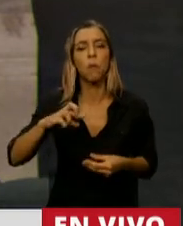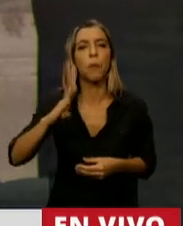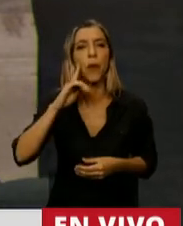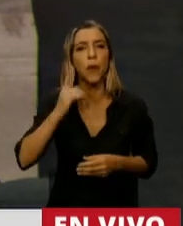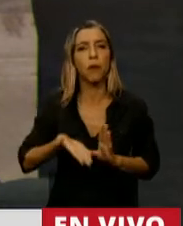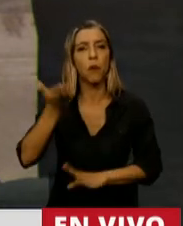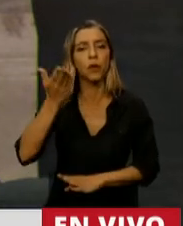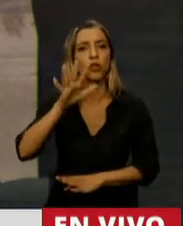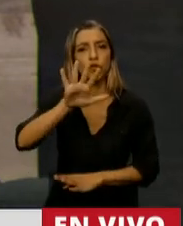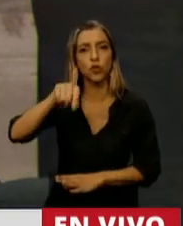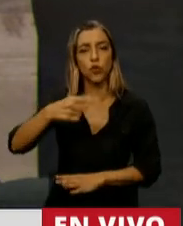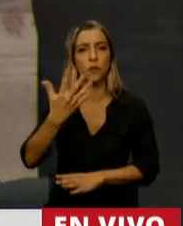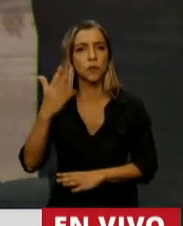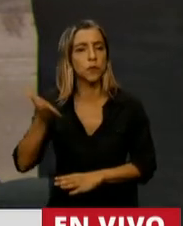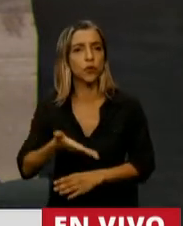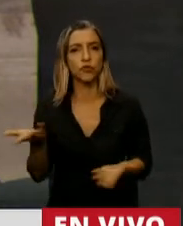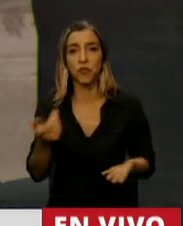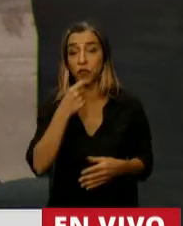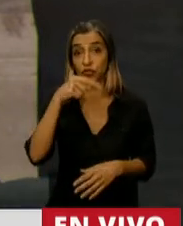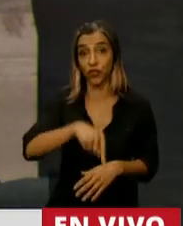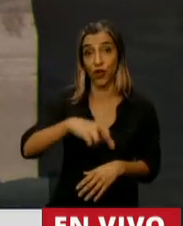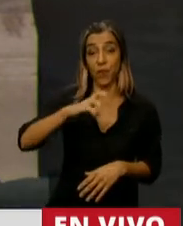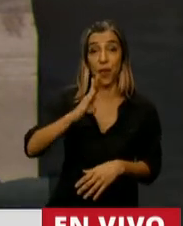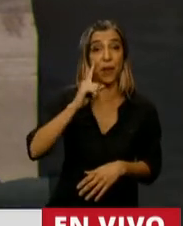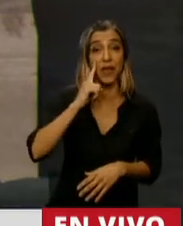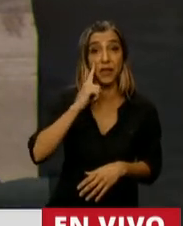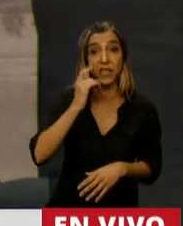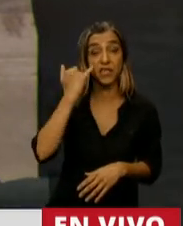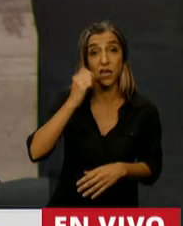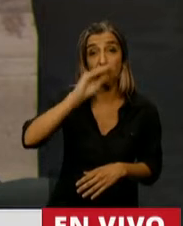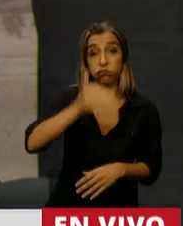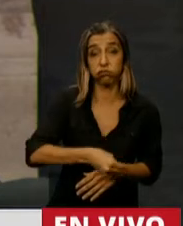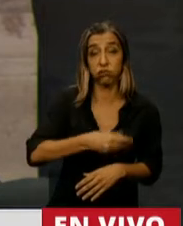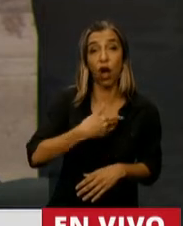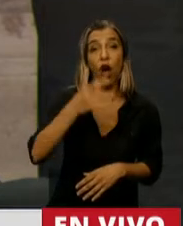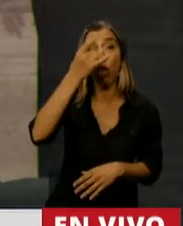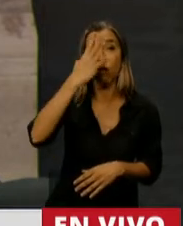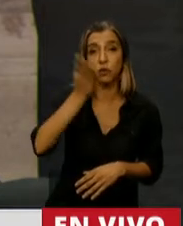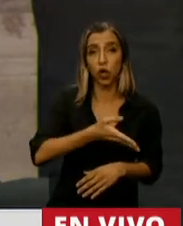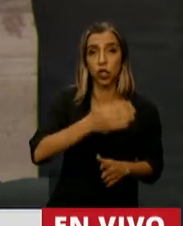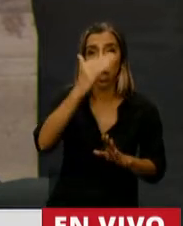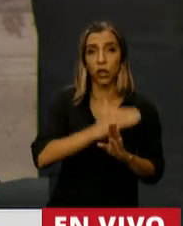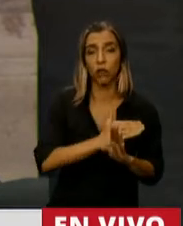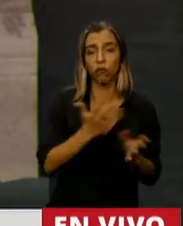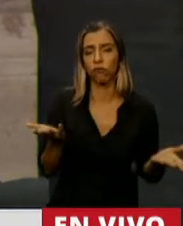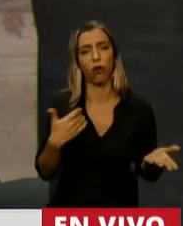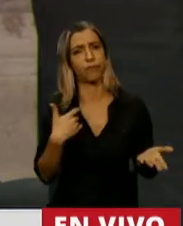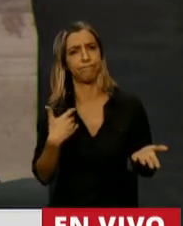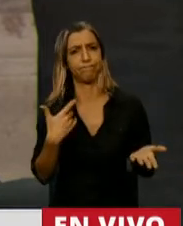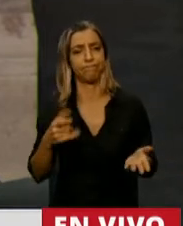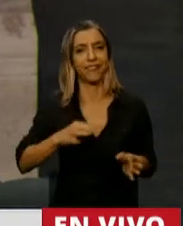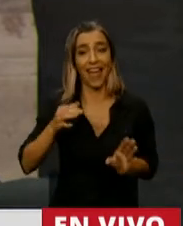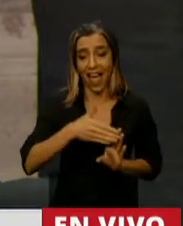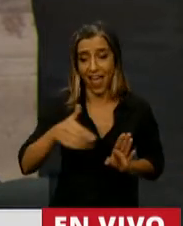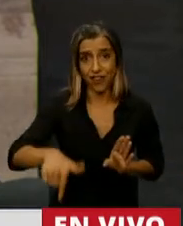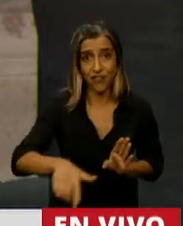,5% cuando hoy el PBI cayó 12 puntos en Argentina? Y es más, este 2020 el